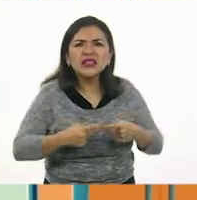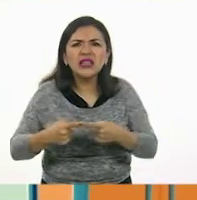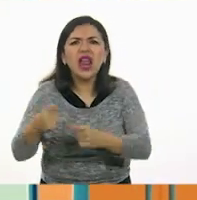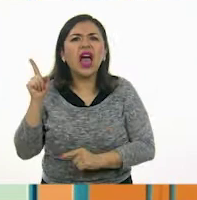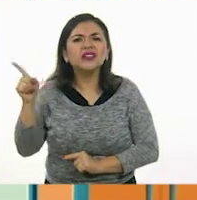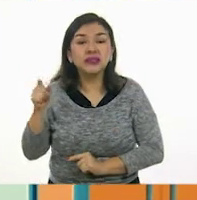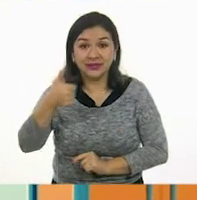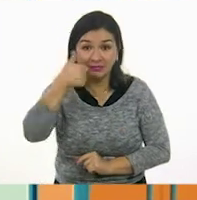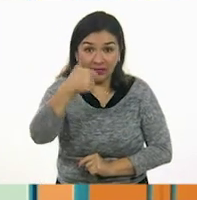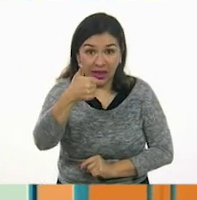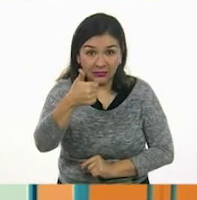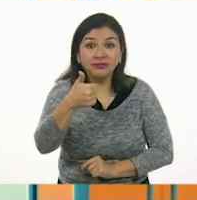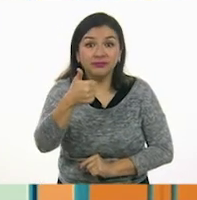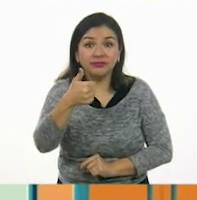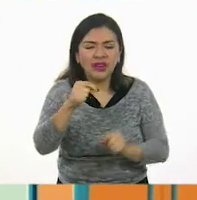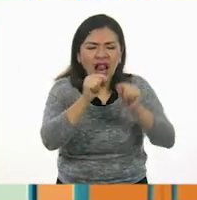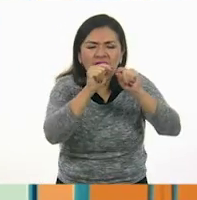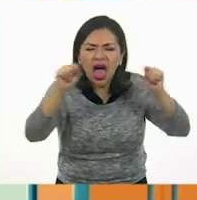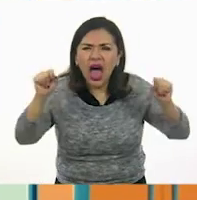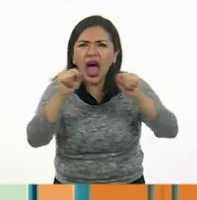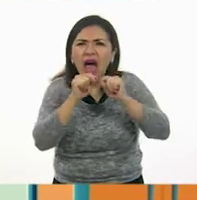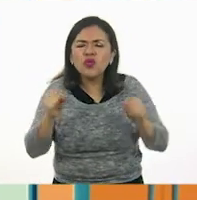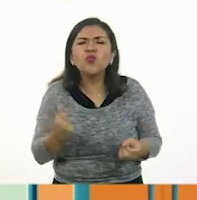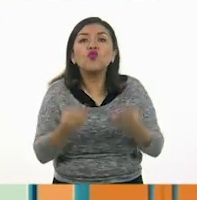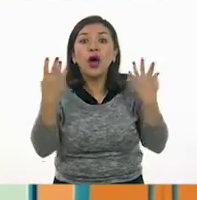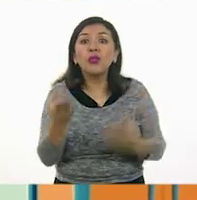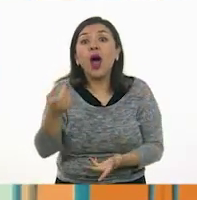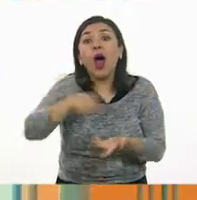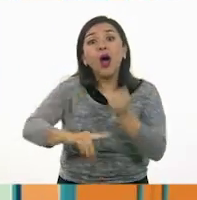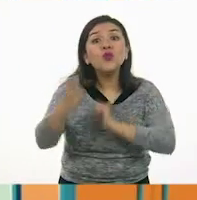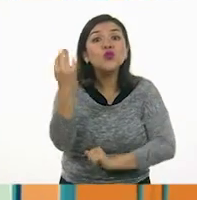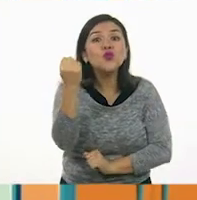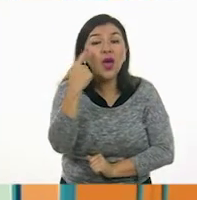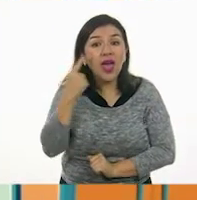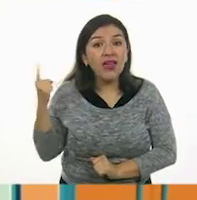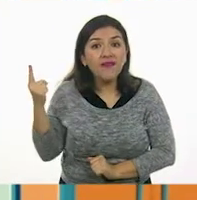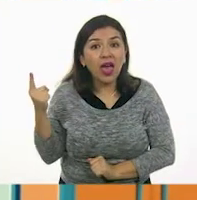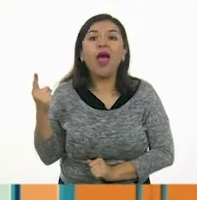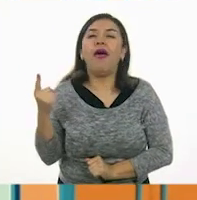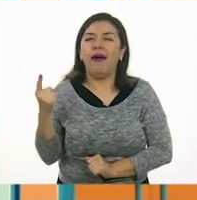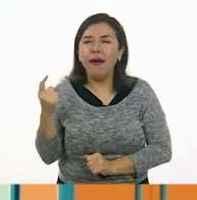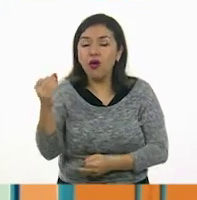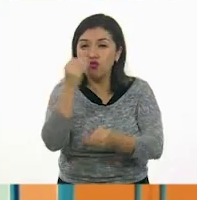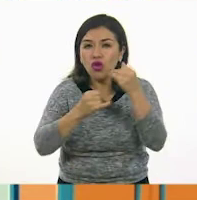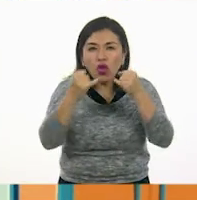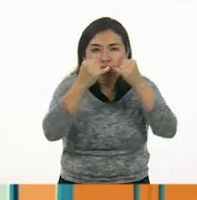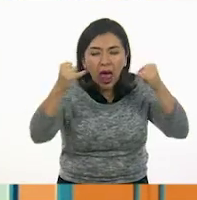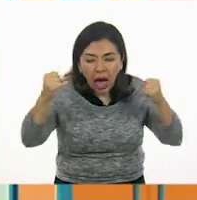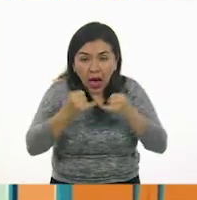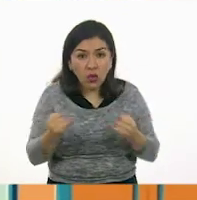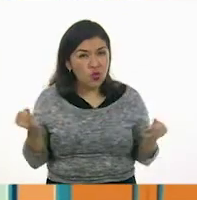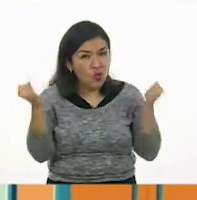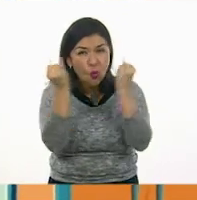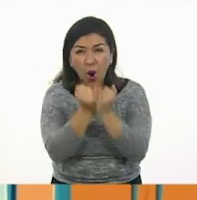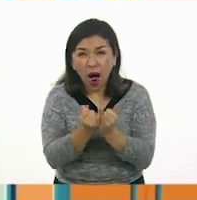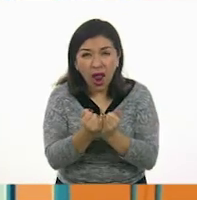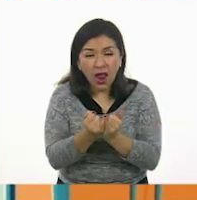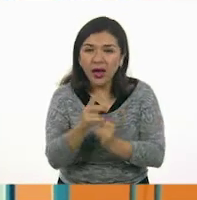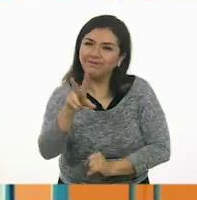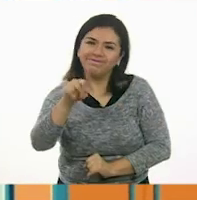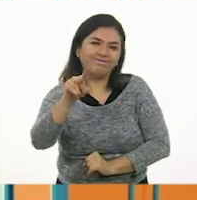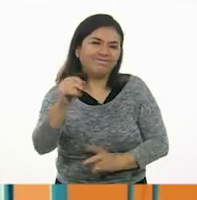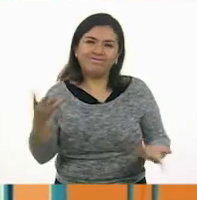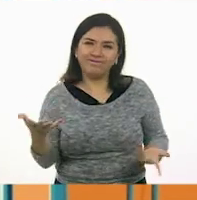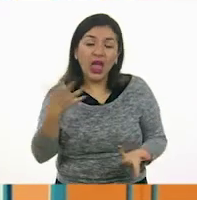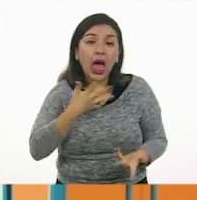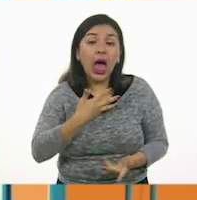¿Cuántas aristas o lados tiene? ¡Nueve! ¿Todas las aristas o lados son iguales? ¡No!